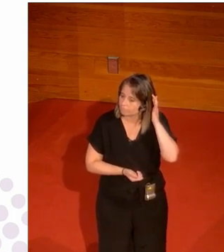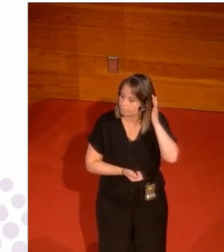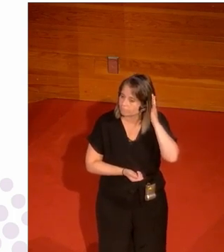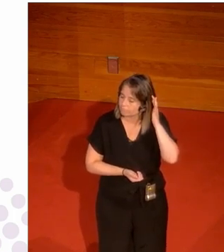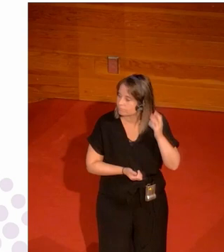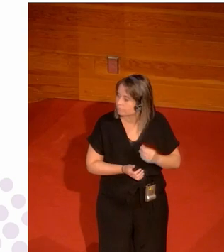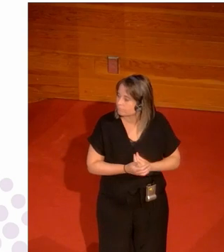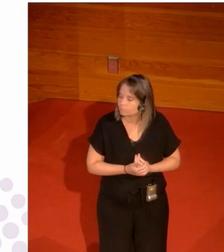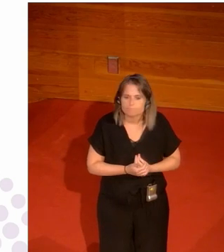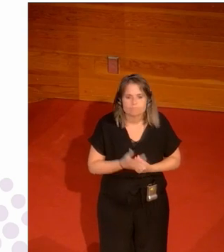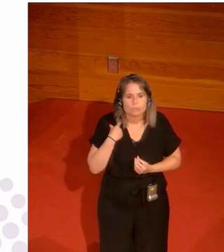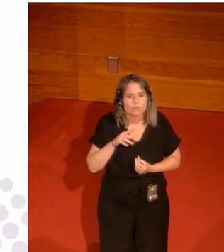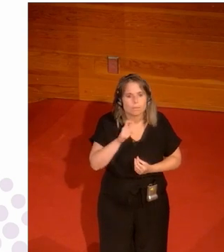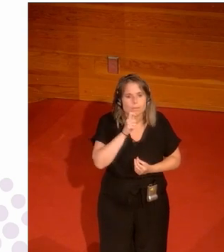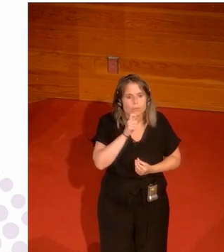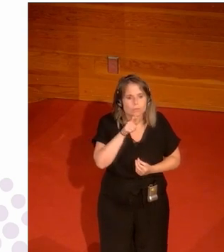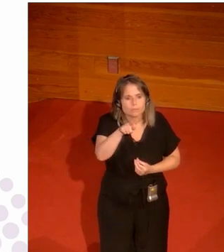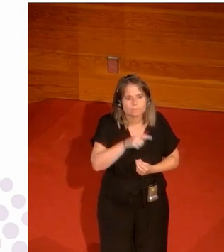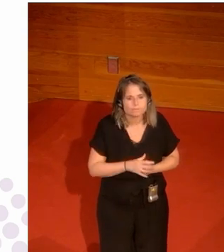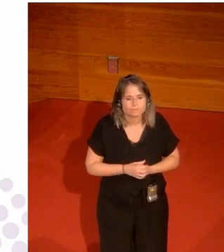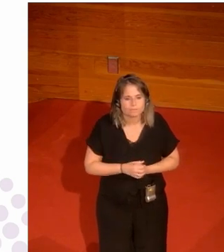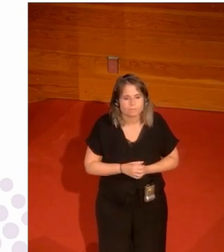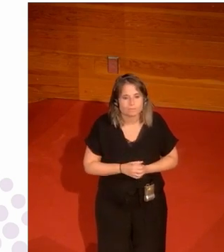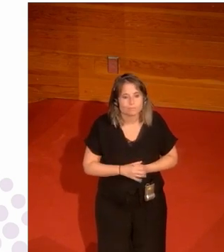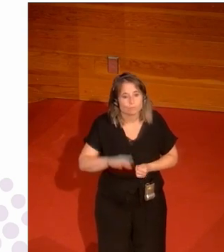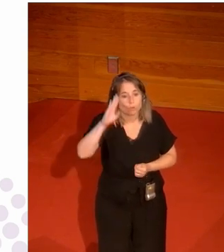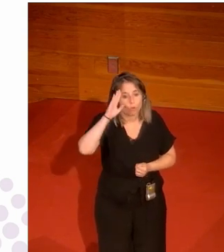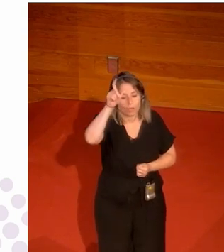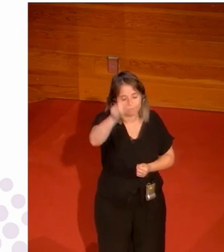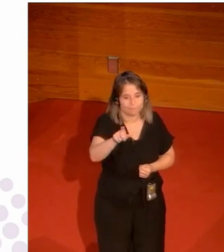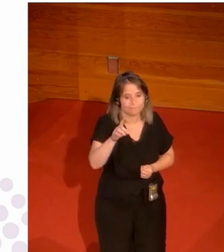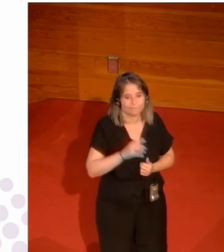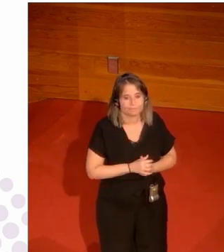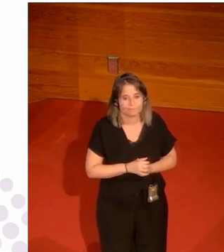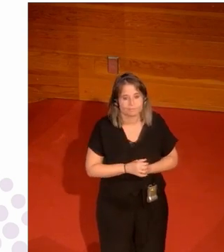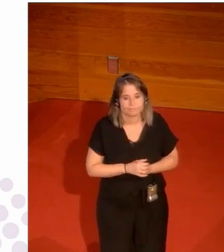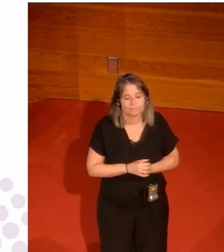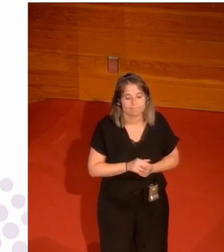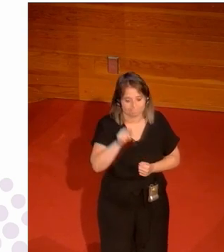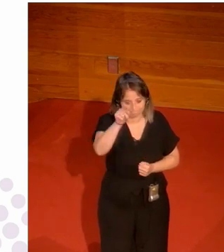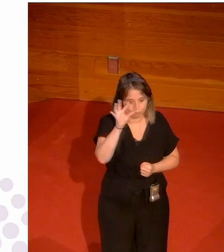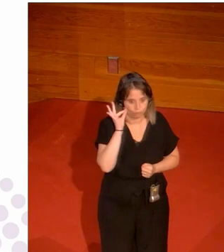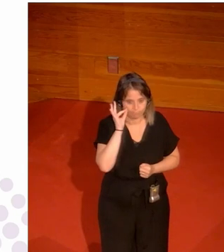había una por aquí ¿no? sí hola hola bueno en primer lugar